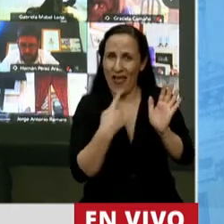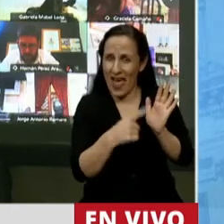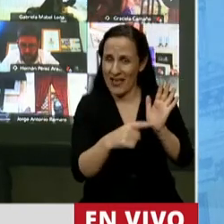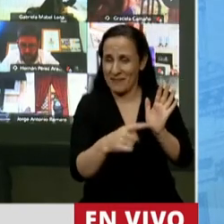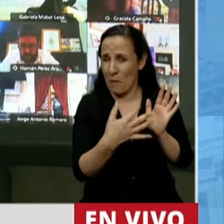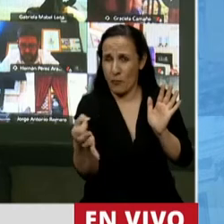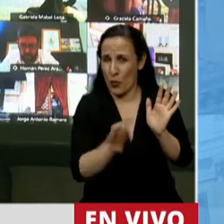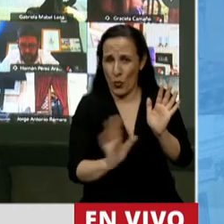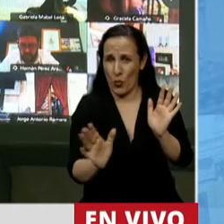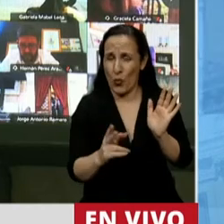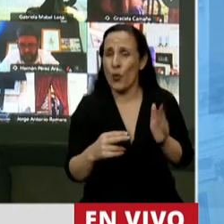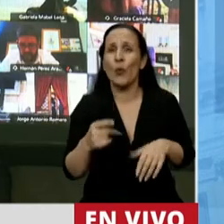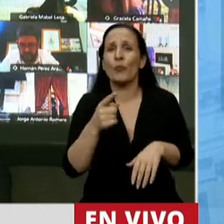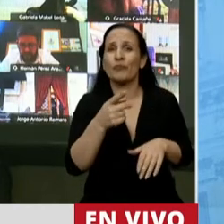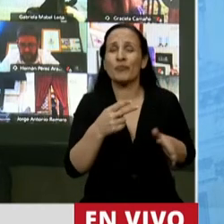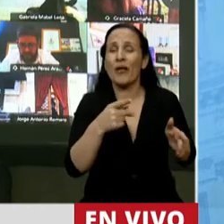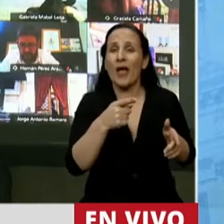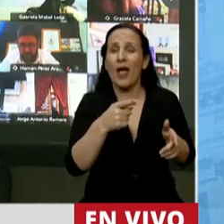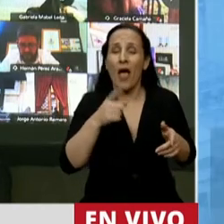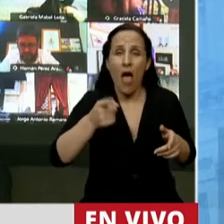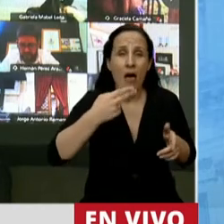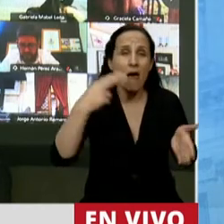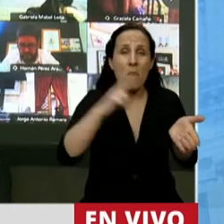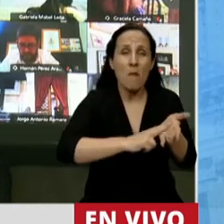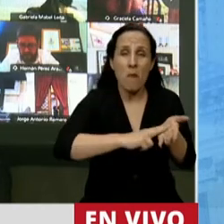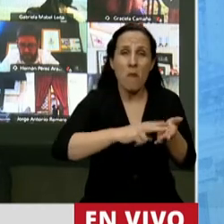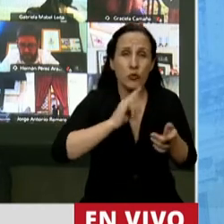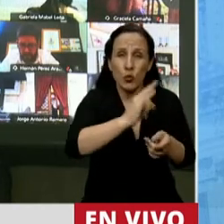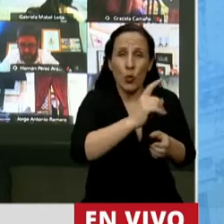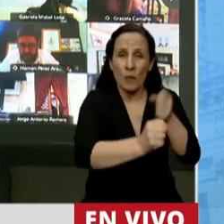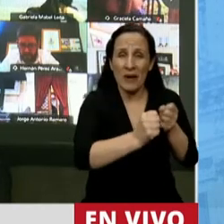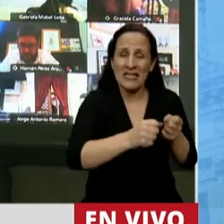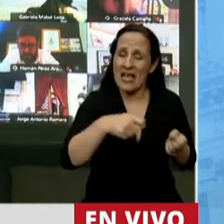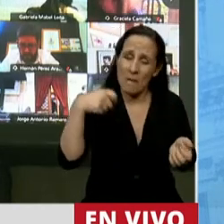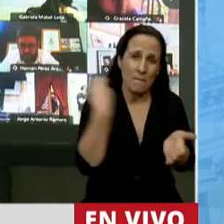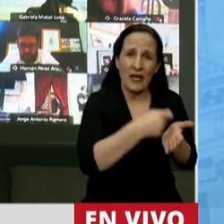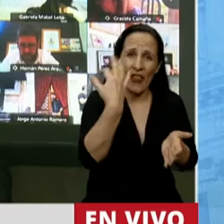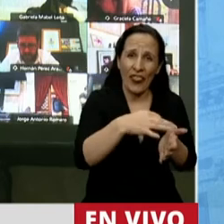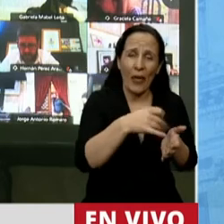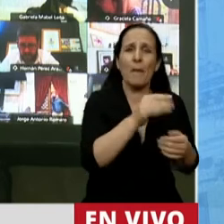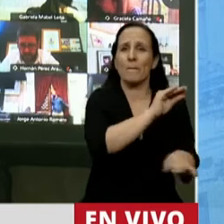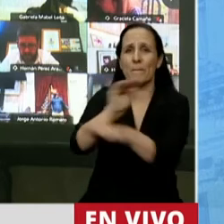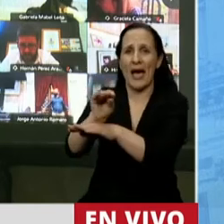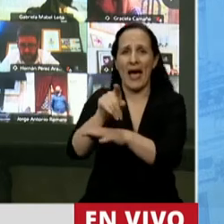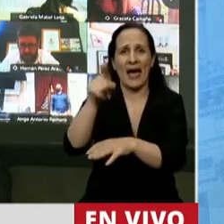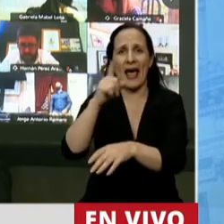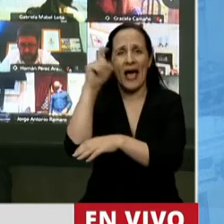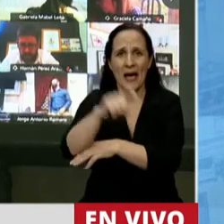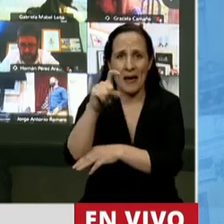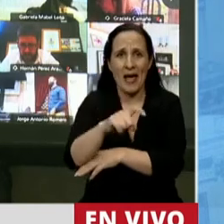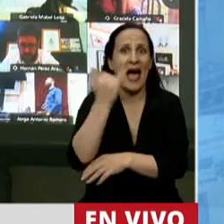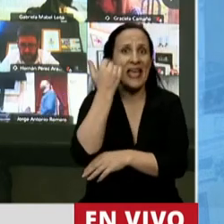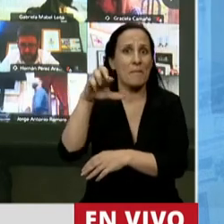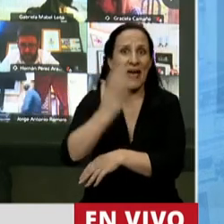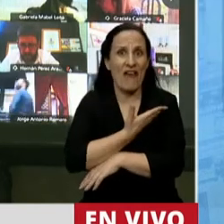están sacando tributos, le están imponiendo tributos a las pymes para financiar a las petroleras, a YPF,